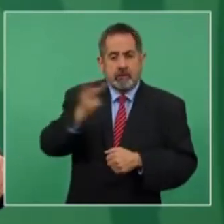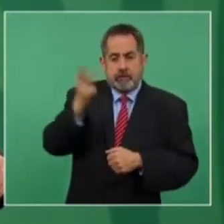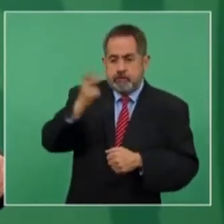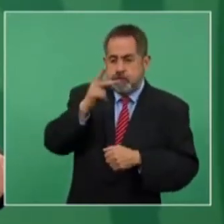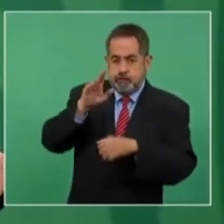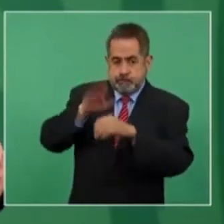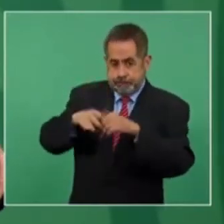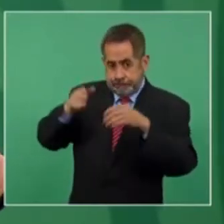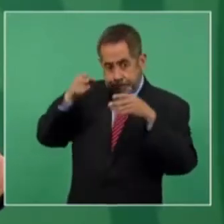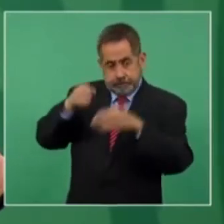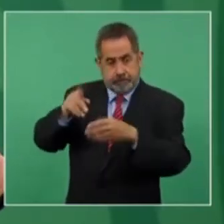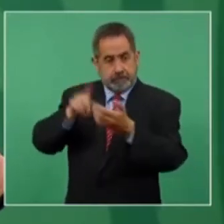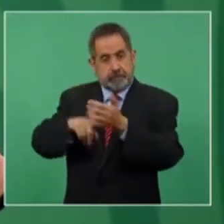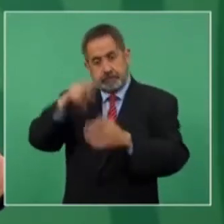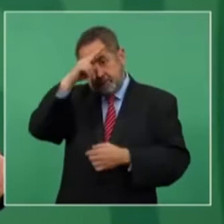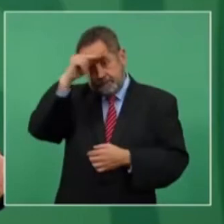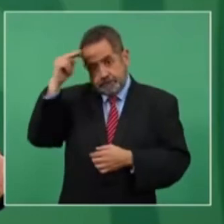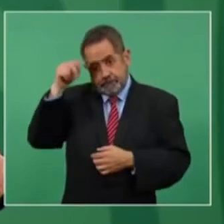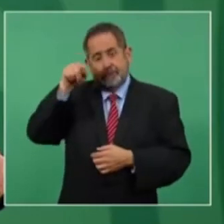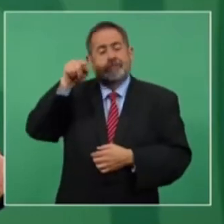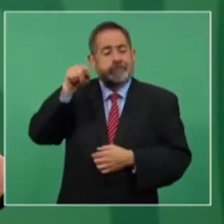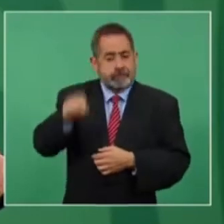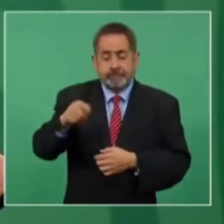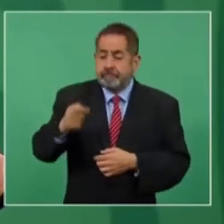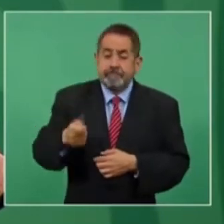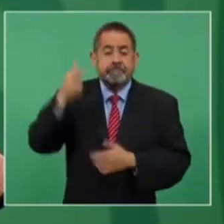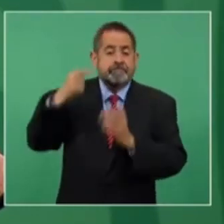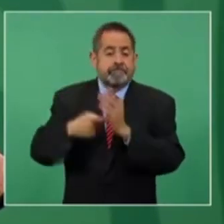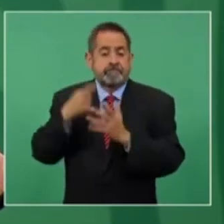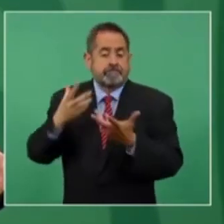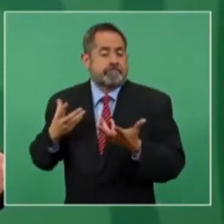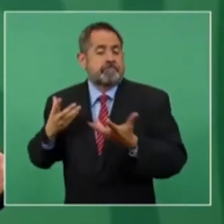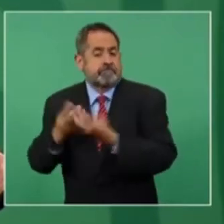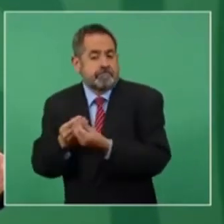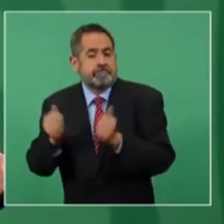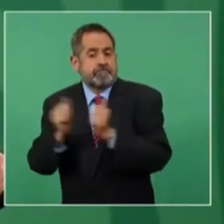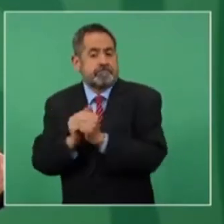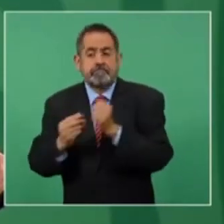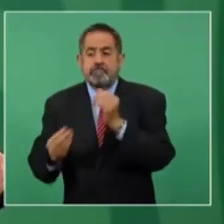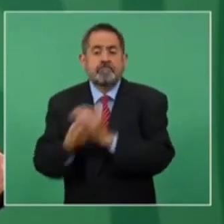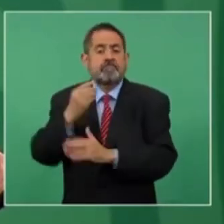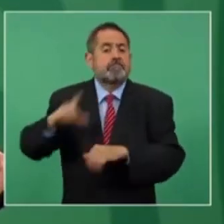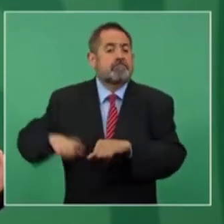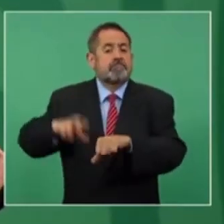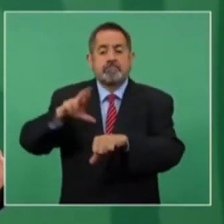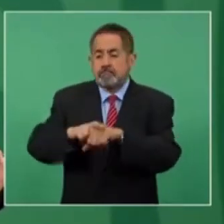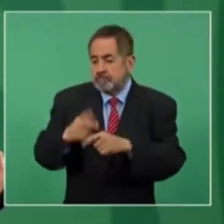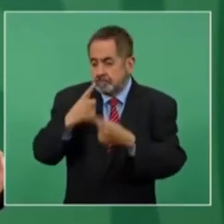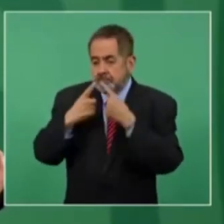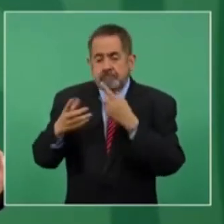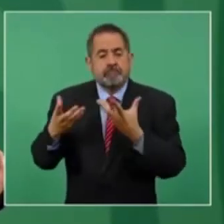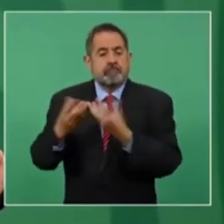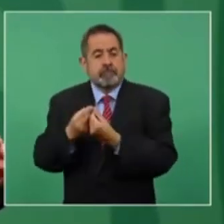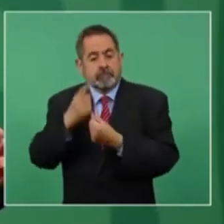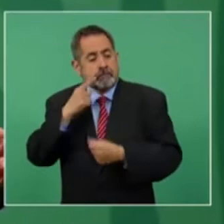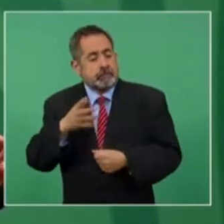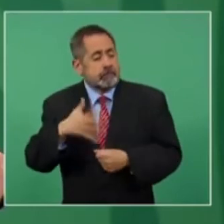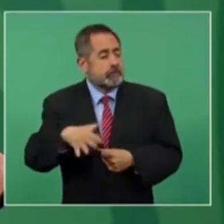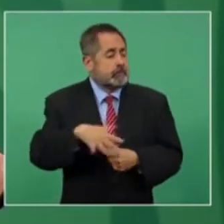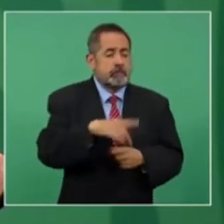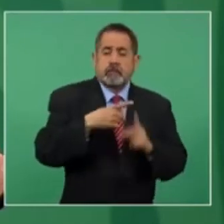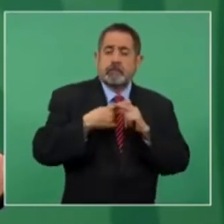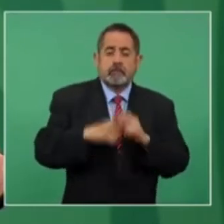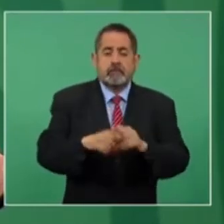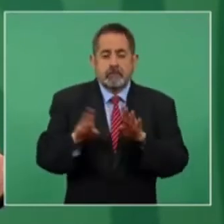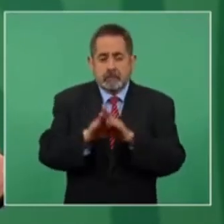particularmente en el caso de Nayarit, donde por primera vez vamos a hacer un ejercicio con el nuevo gobierno para hacer una búsqueda a partir